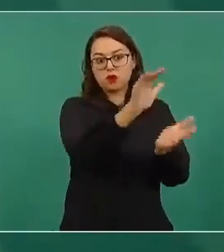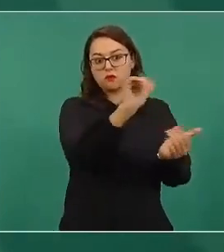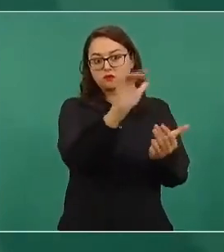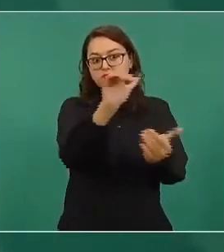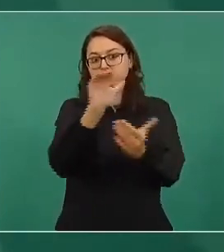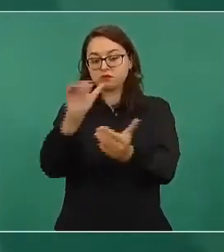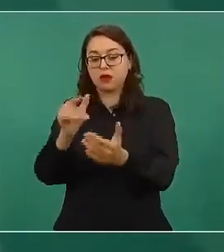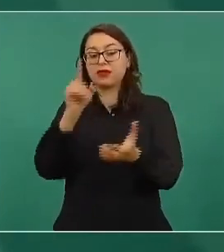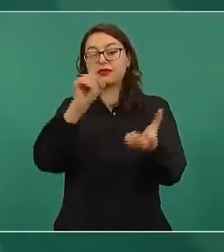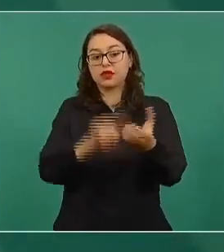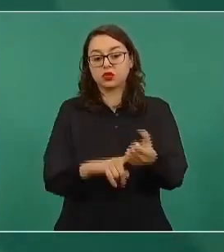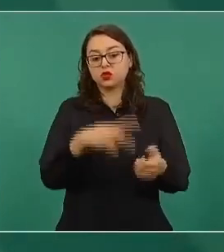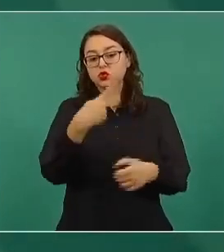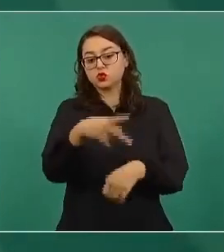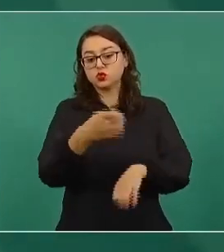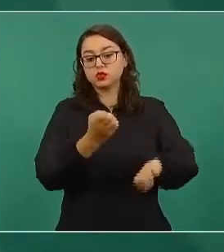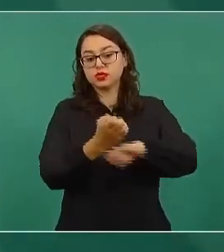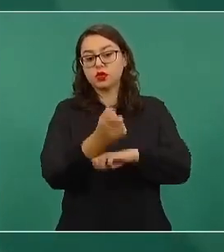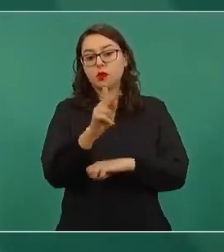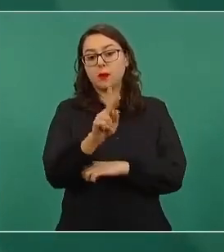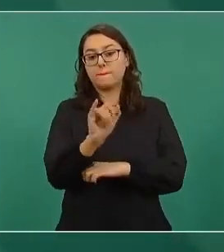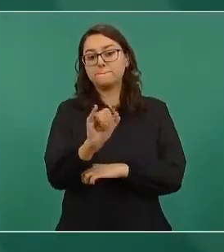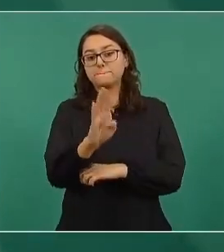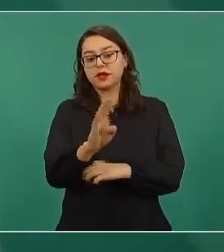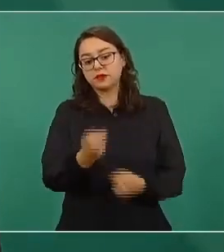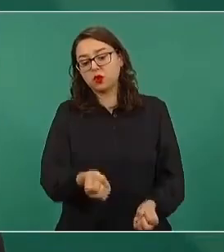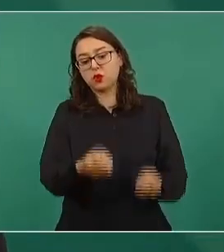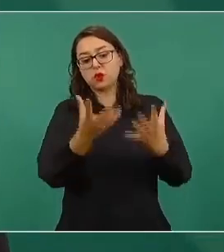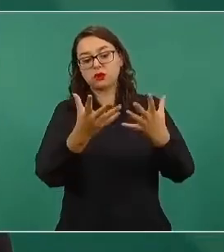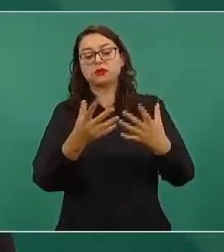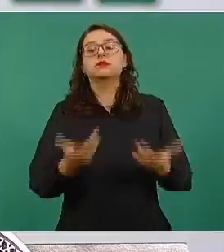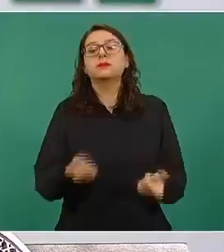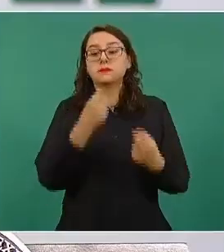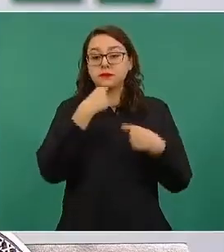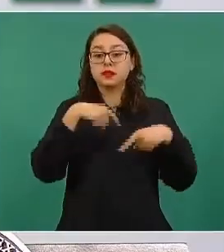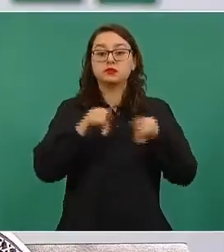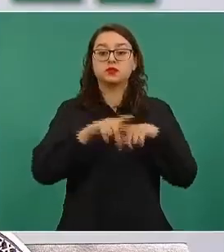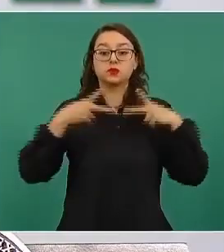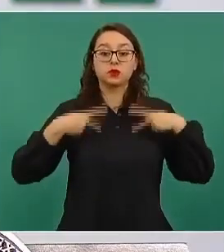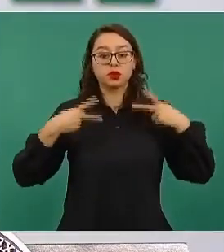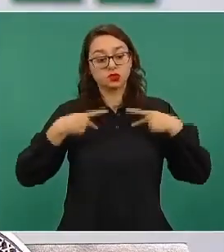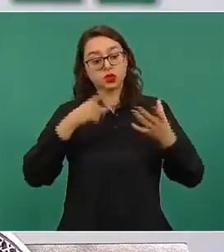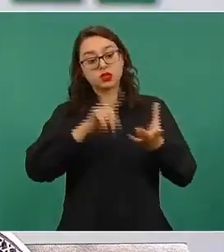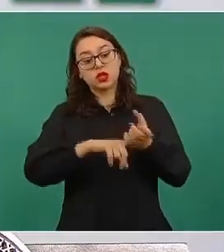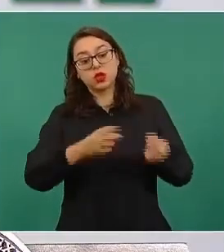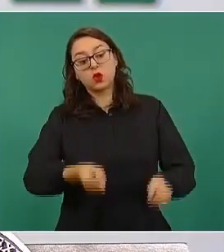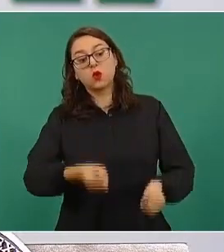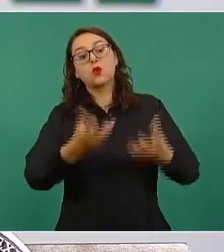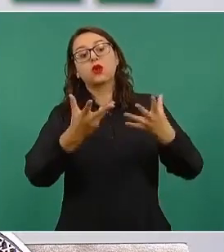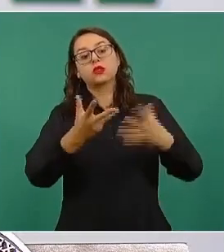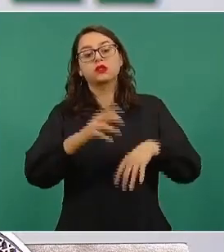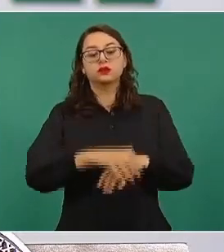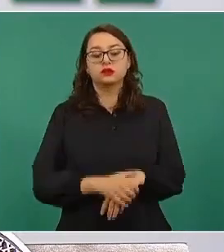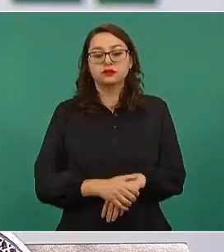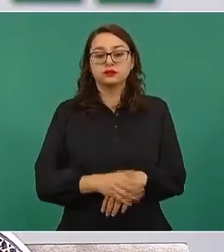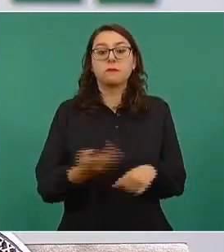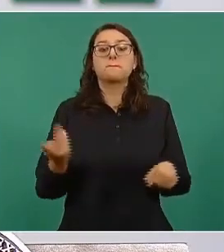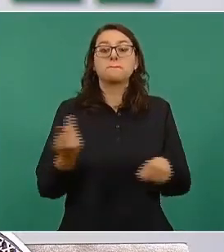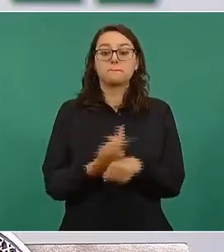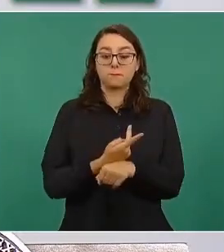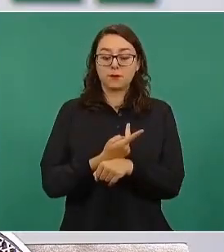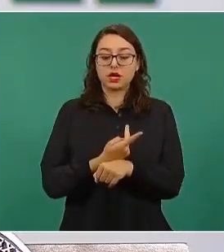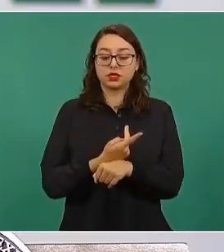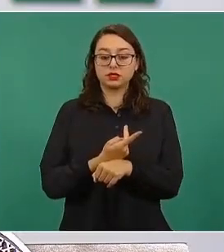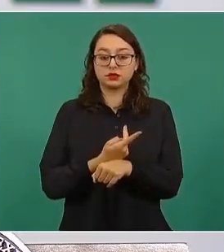estatal y la población de cada uno de ellos. Aquí me gustaría resaltar, como estas variables